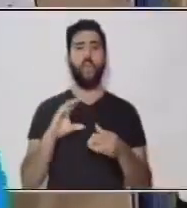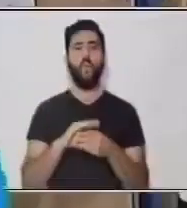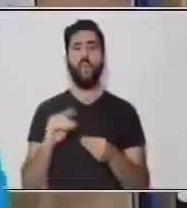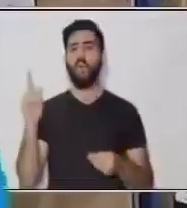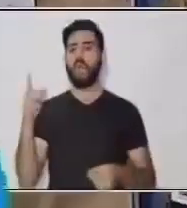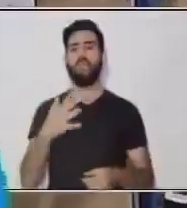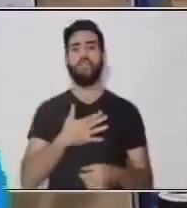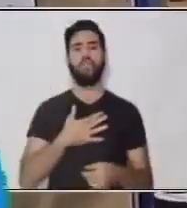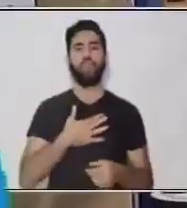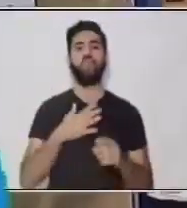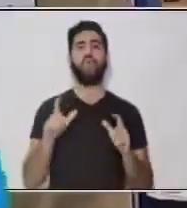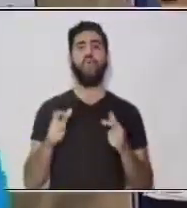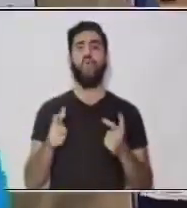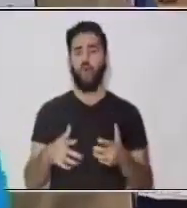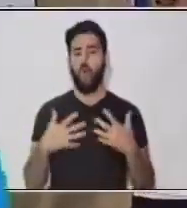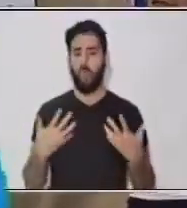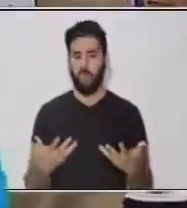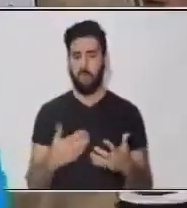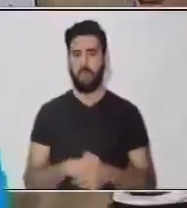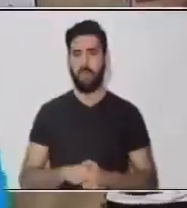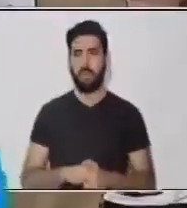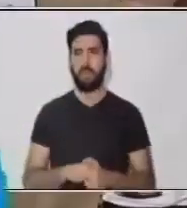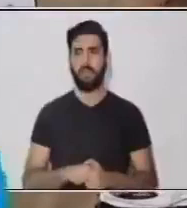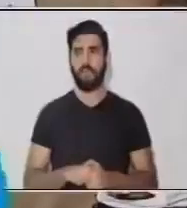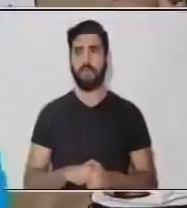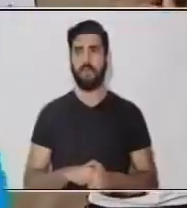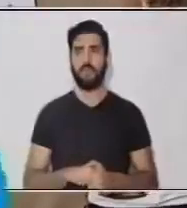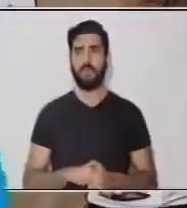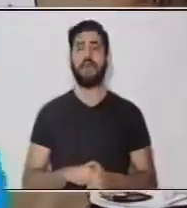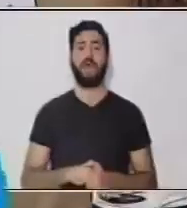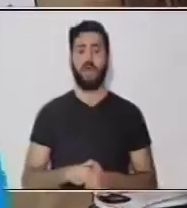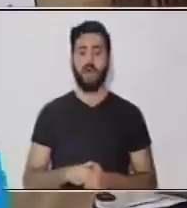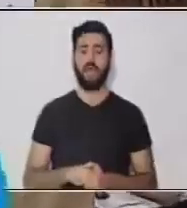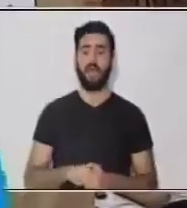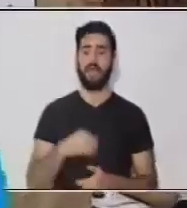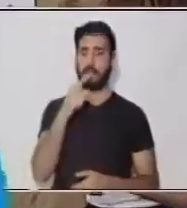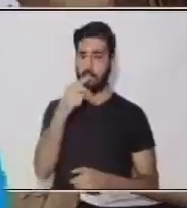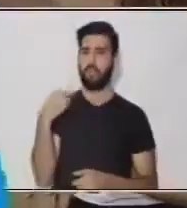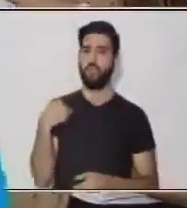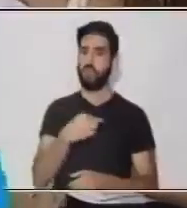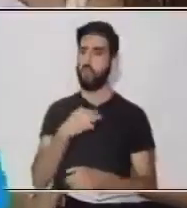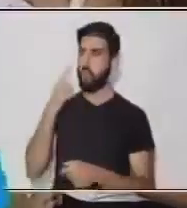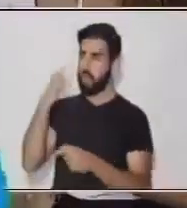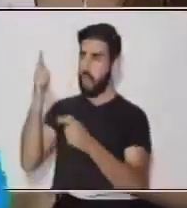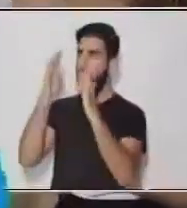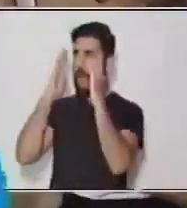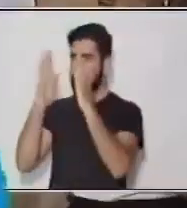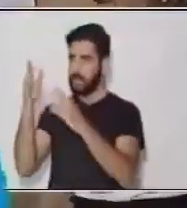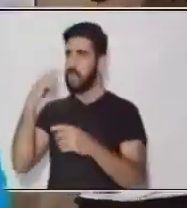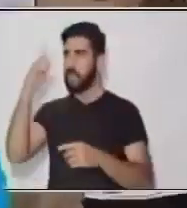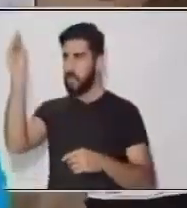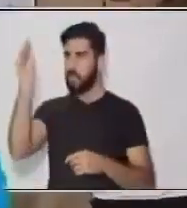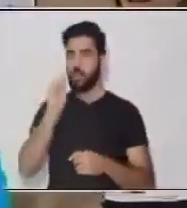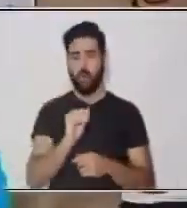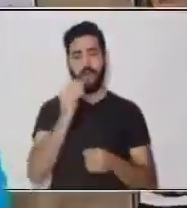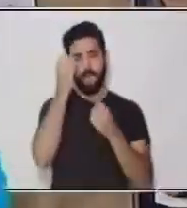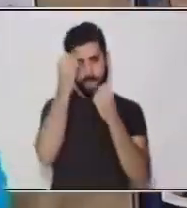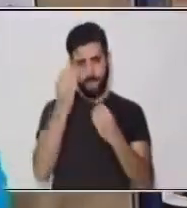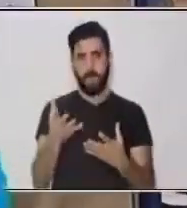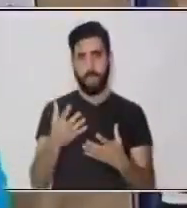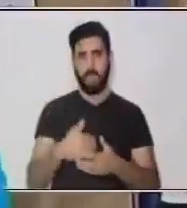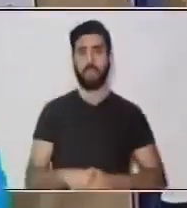corto de interpretación y de atención. Se llamaba el amigo de las hortalizas.